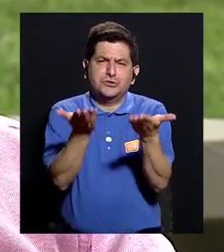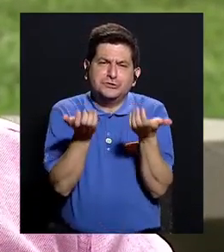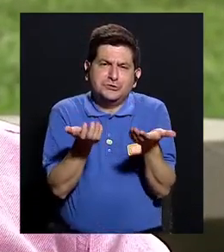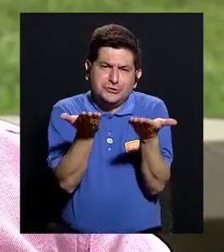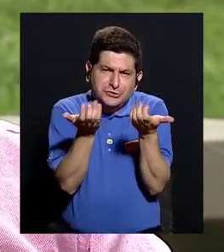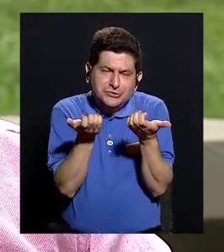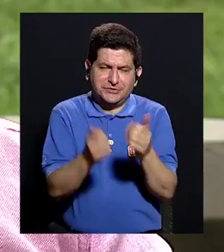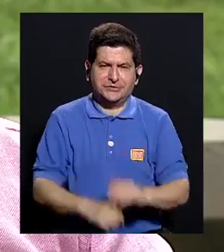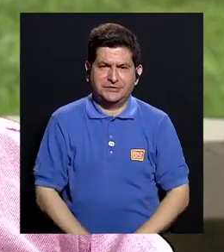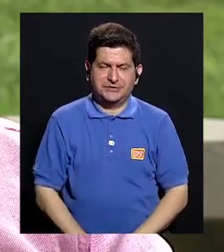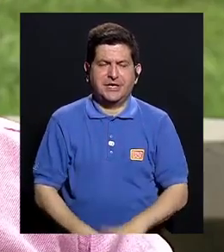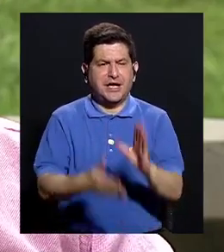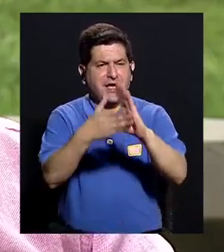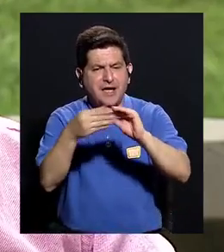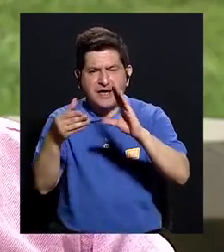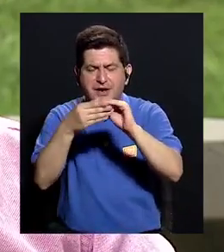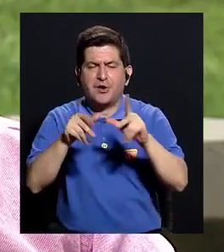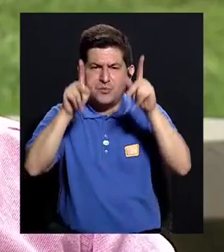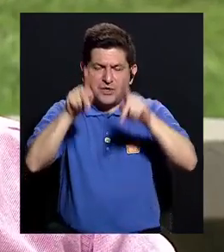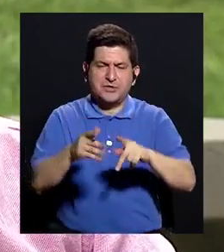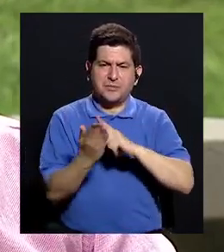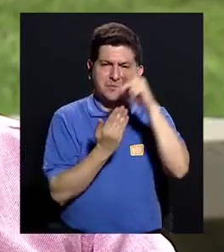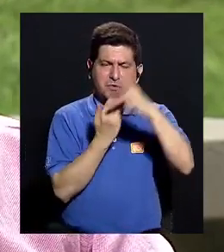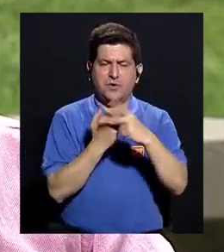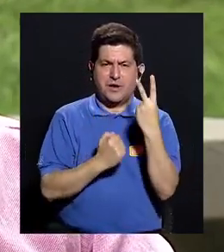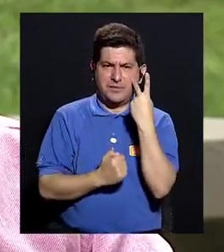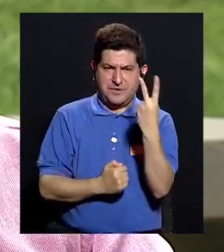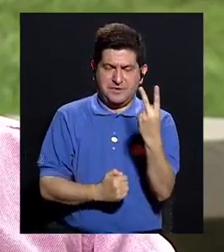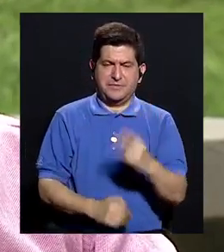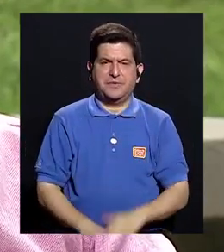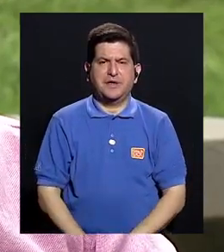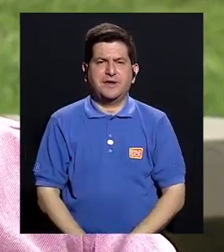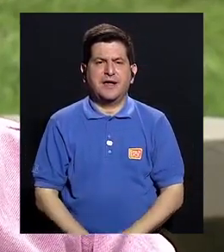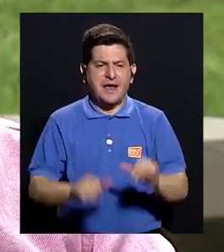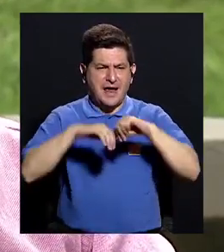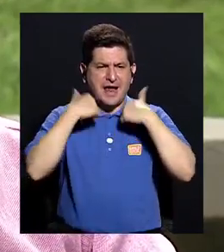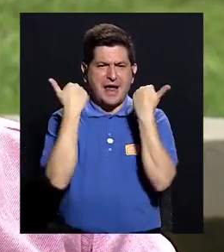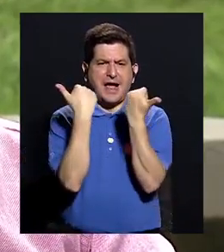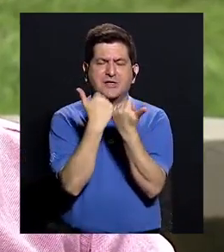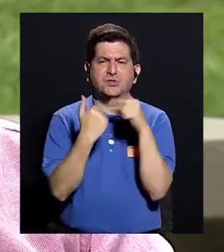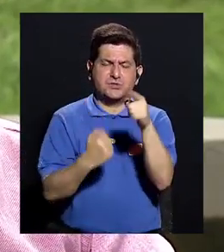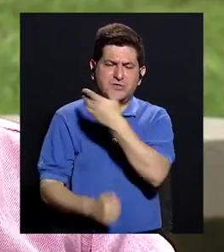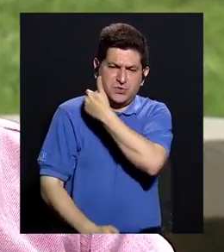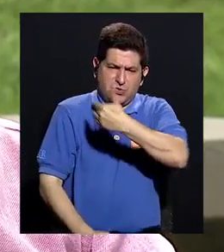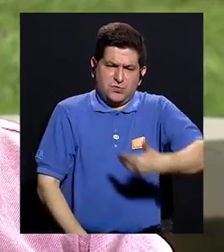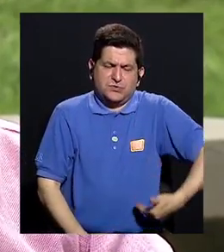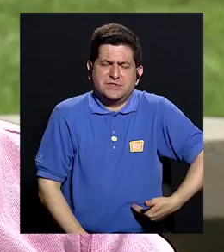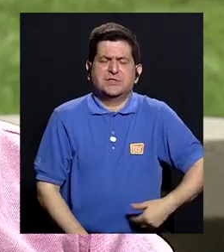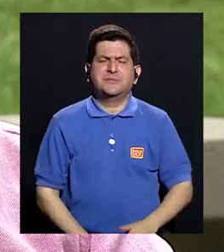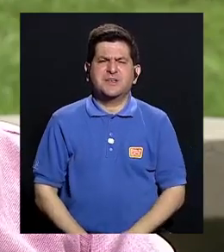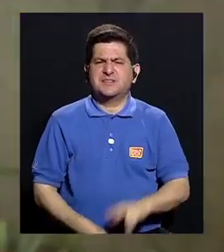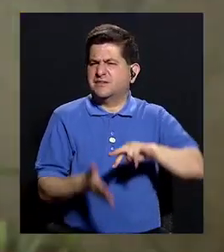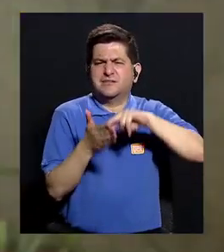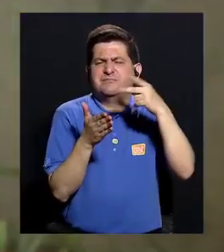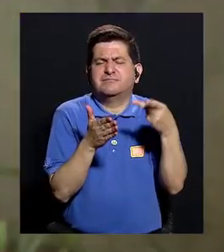me gustaría que le comenten a nuestros televidentes. ¿En qué consiste la asociación de la cual usted es presidente y fundadora? Ajá. Bueno, la